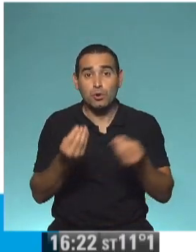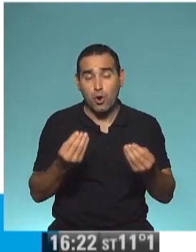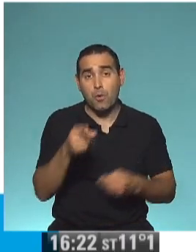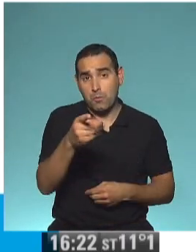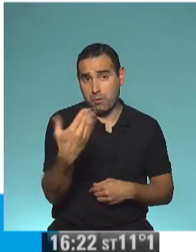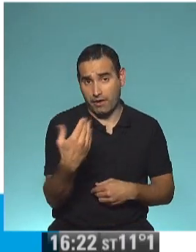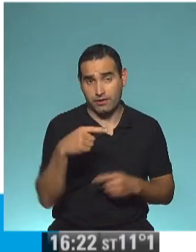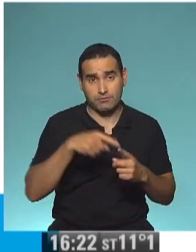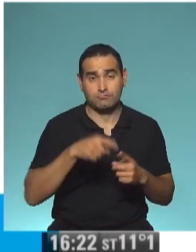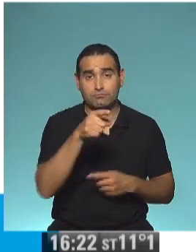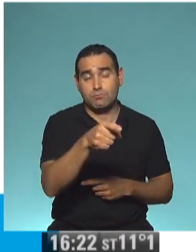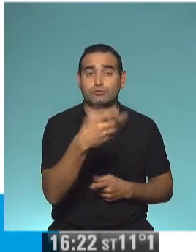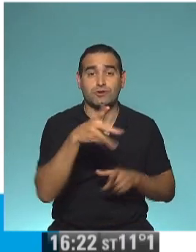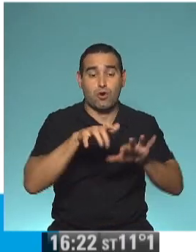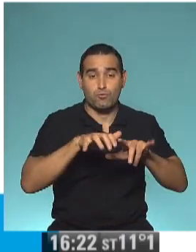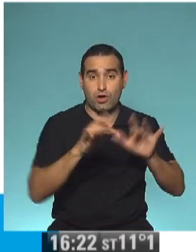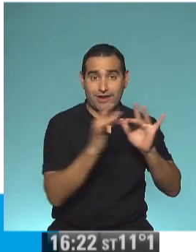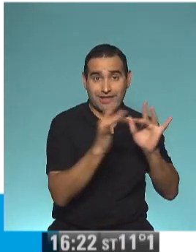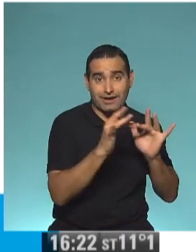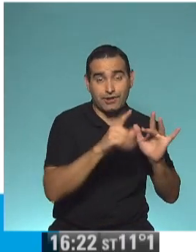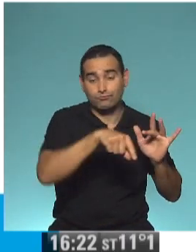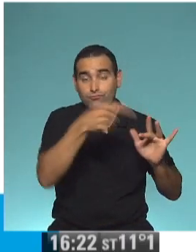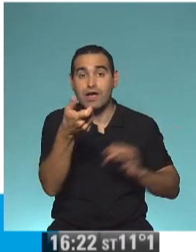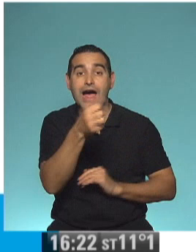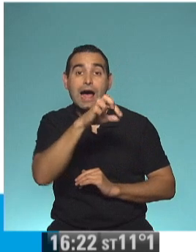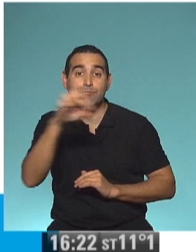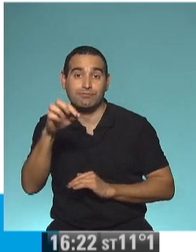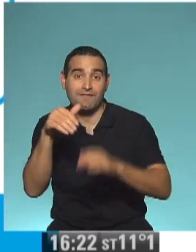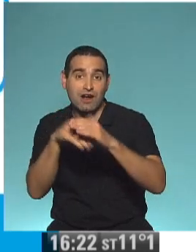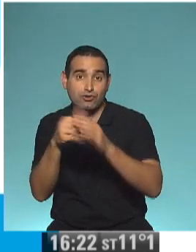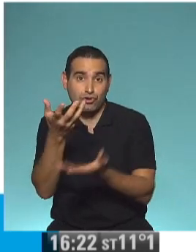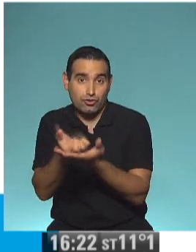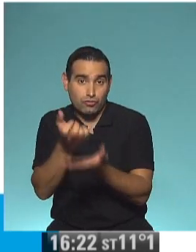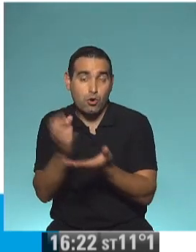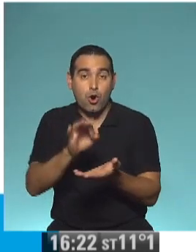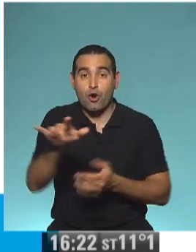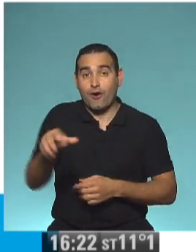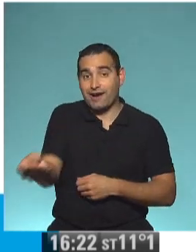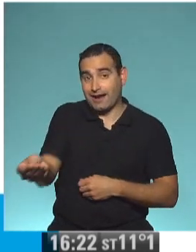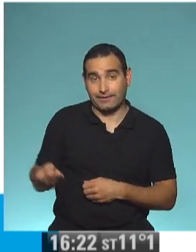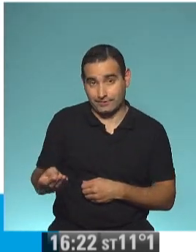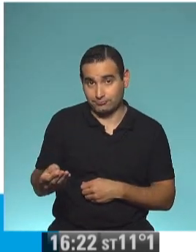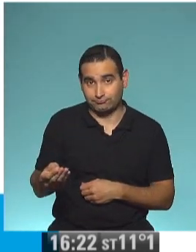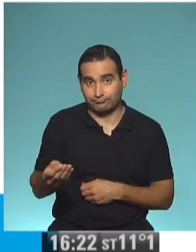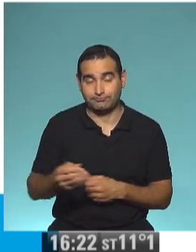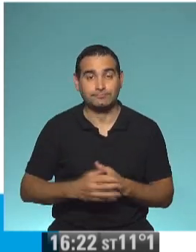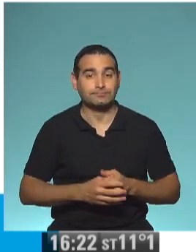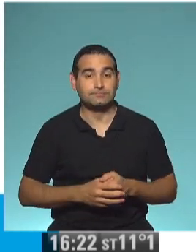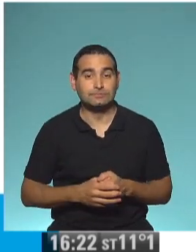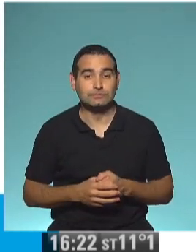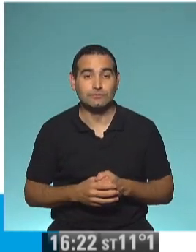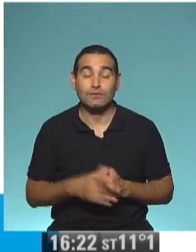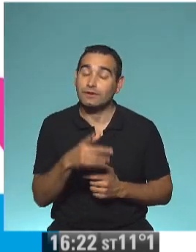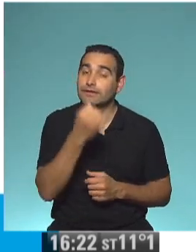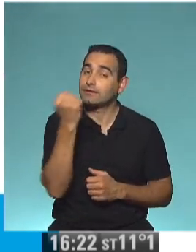desde tu home banking, la aplicación de tu banco en el celular, un cajero o terminal de autoservicio. Es